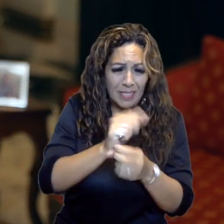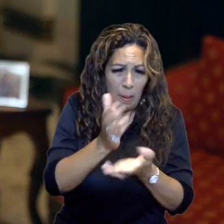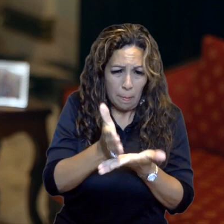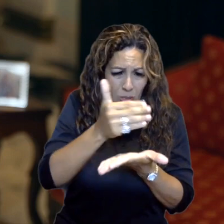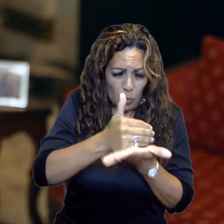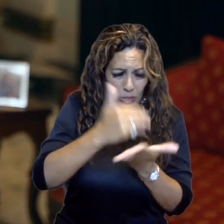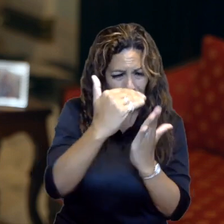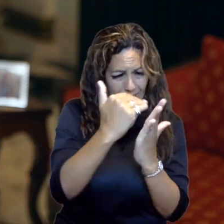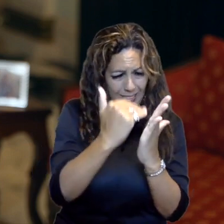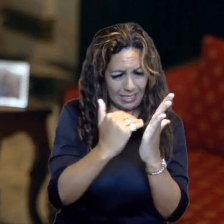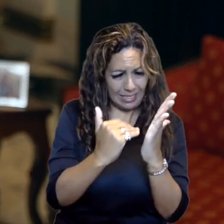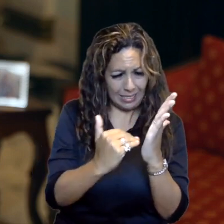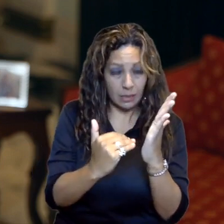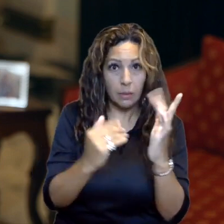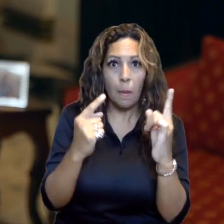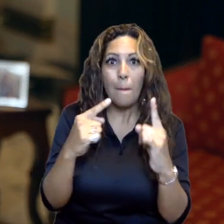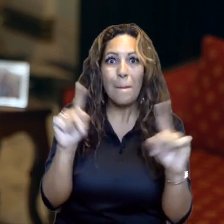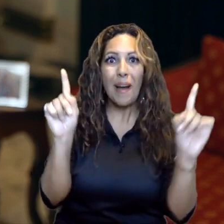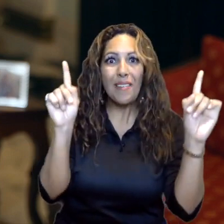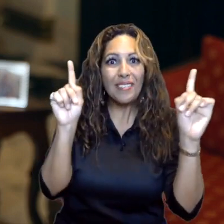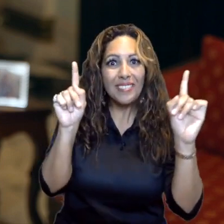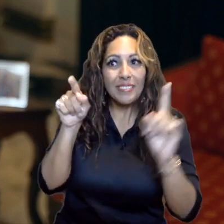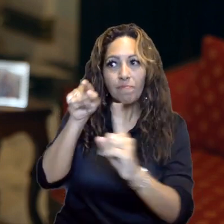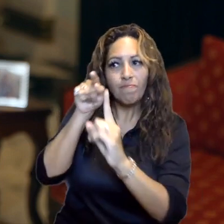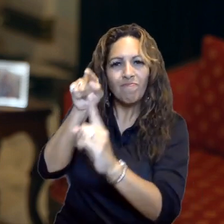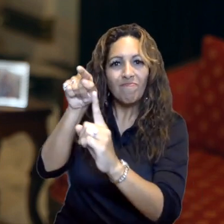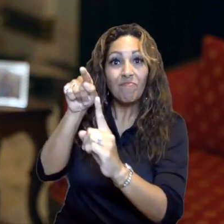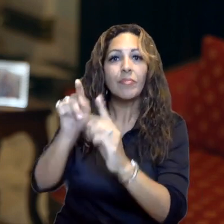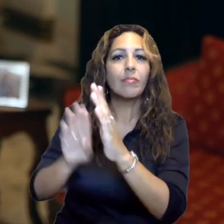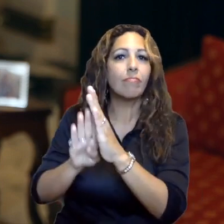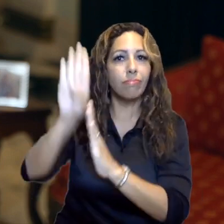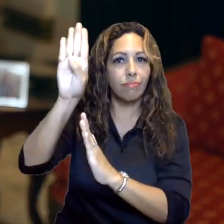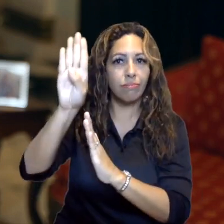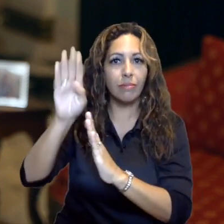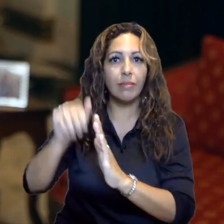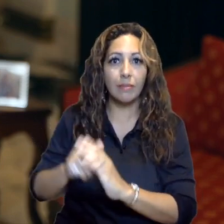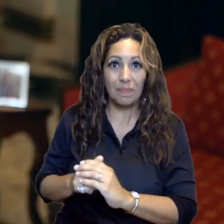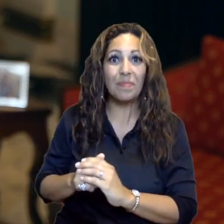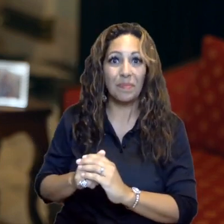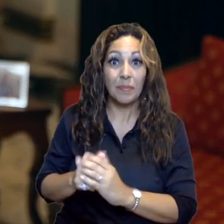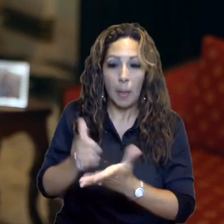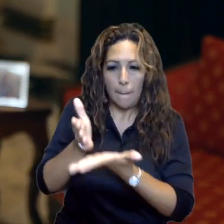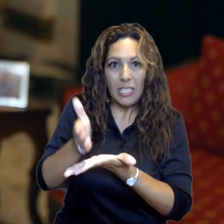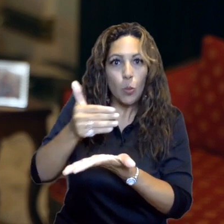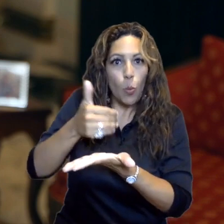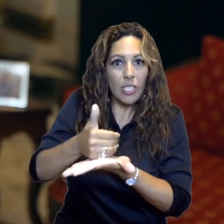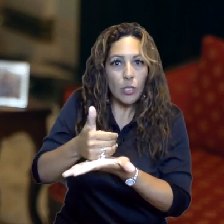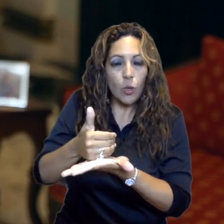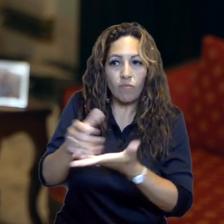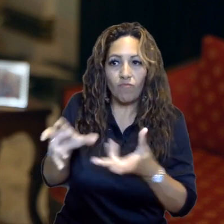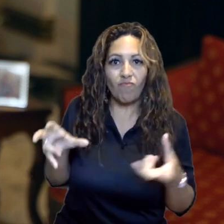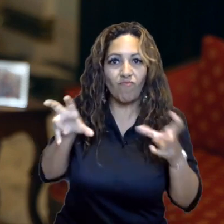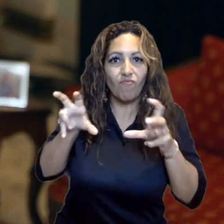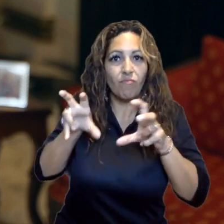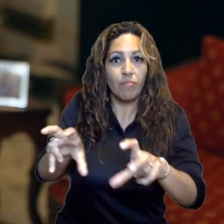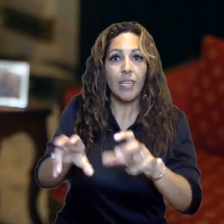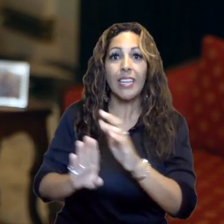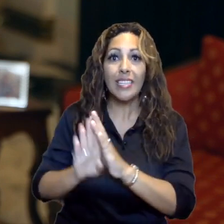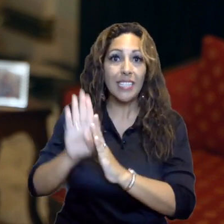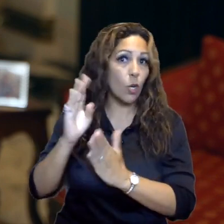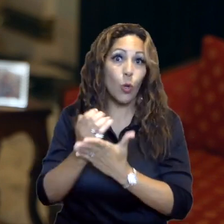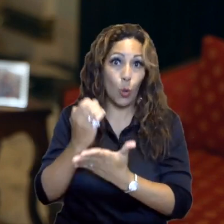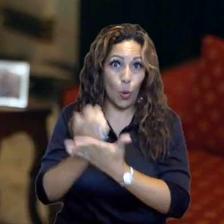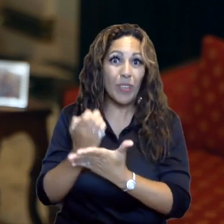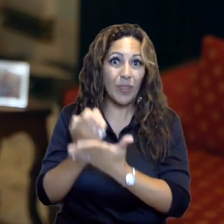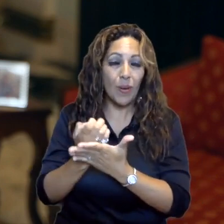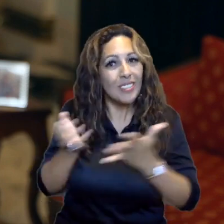presupuesto, hemos logrado tener un presupuesto que nos encamina al progreso. Es un presupuesto que invierte en nuestro